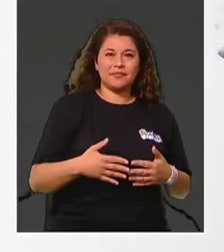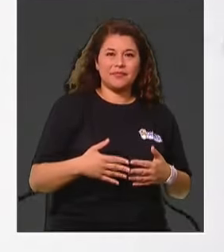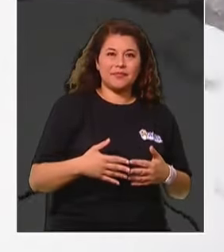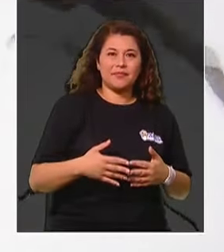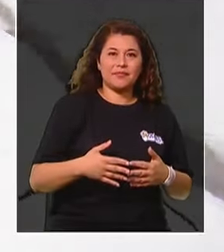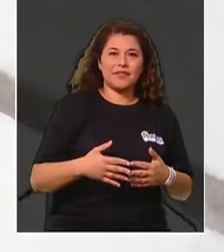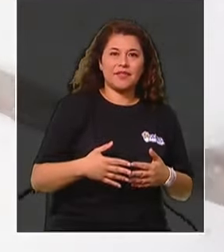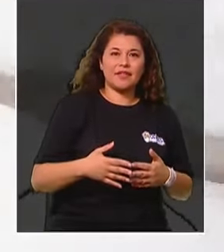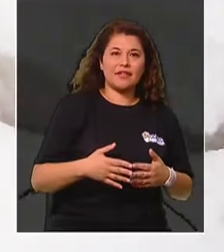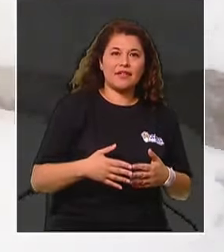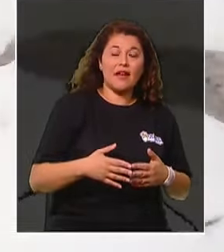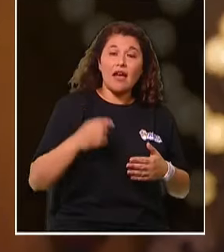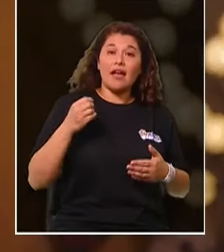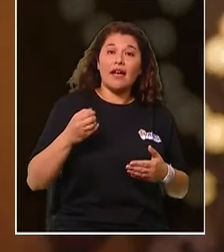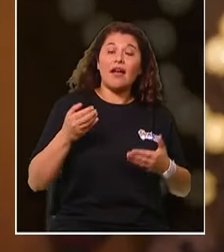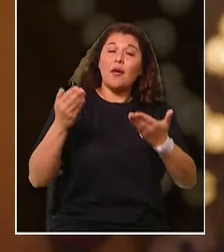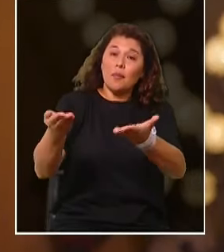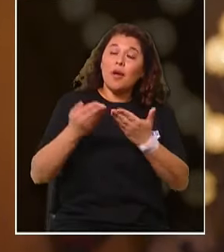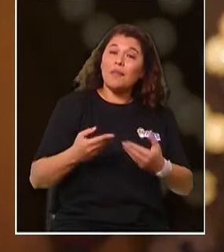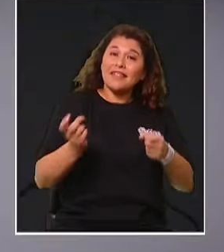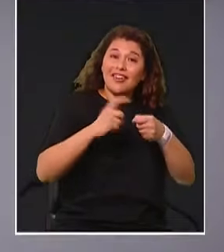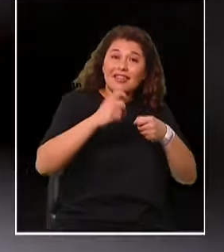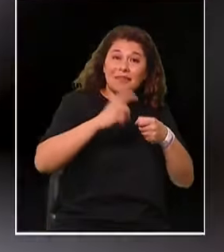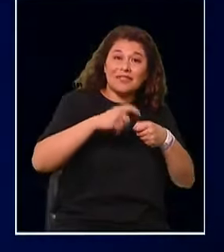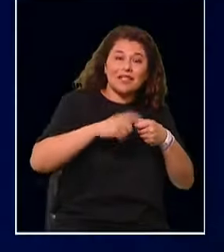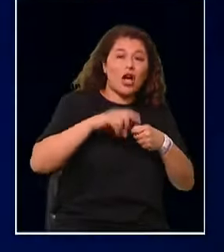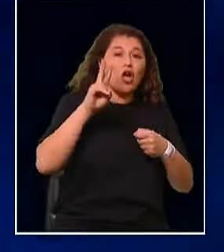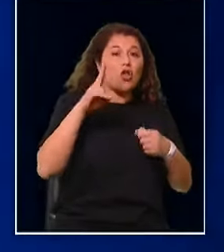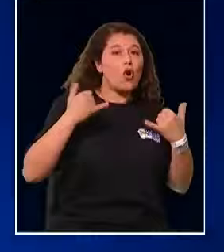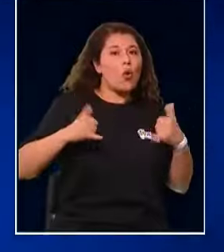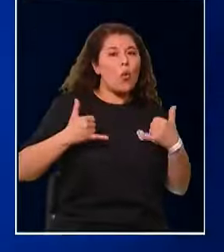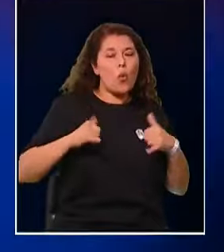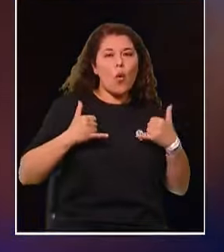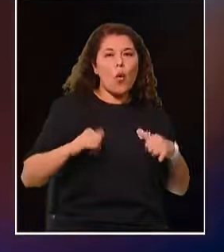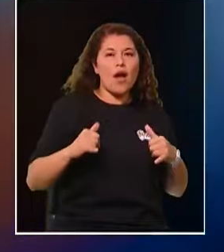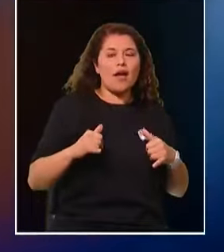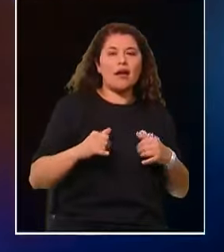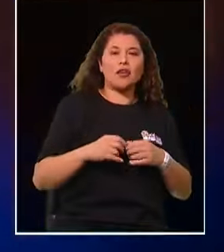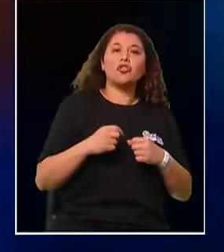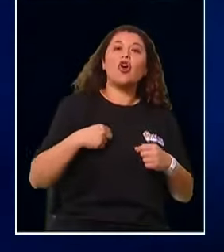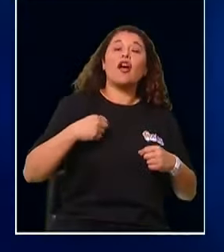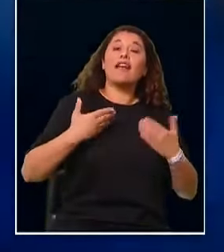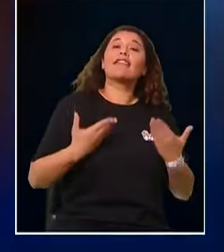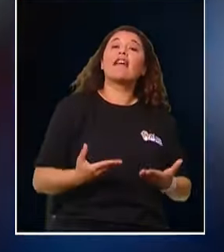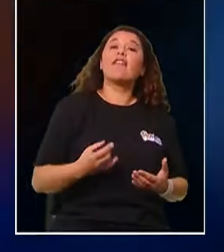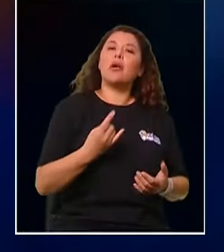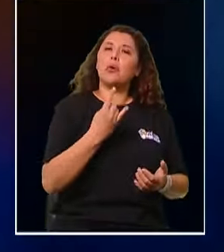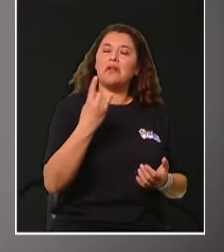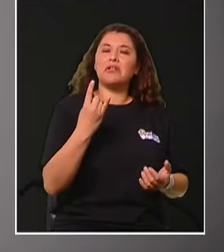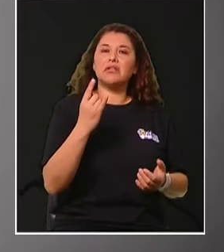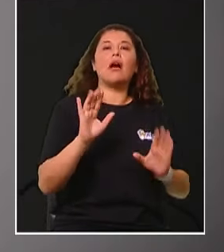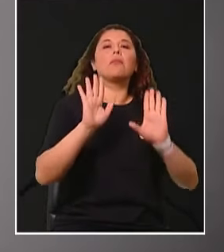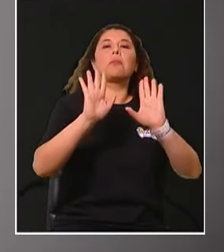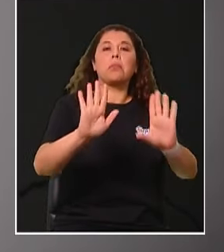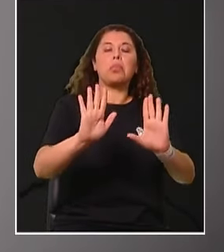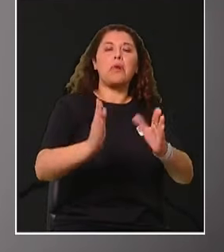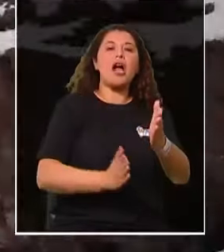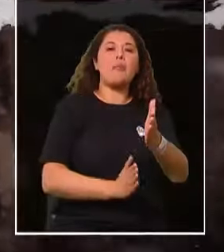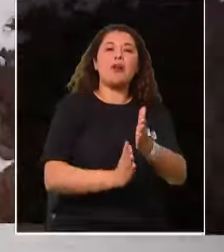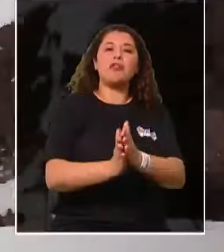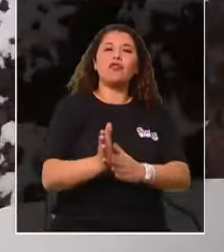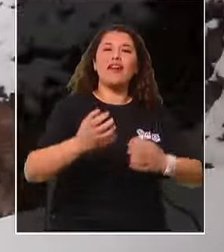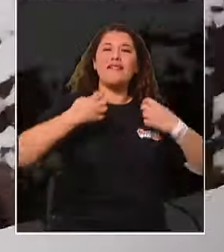Me invitaron a participar a dos Juegos Paralímpicos. Renuncié al trabajo, estaba a la universidad congelé. Me fui con una